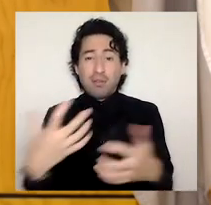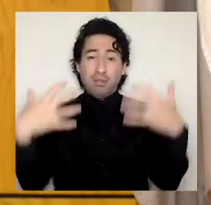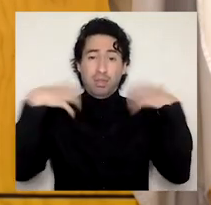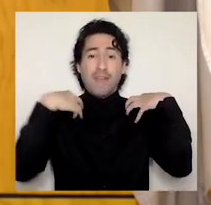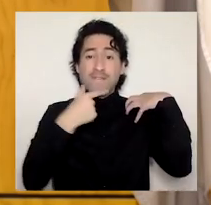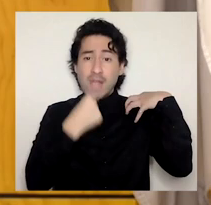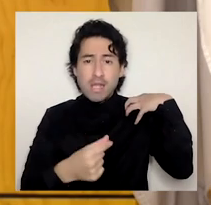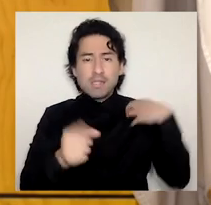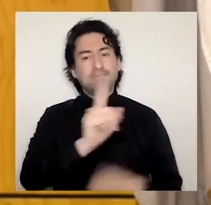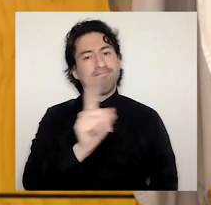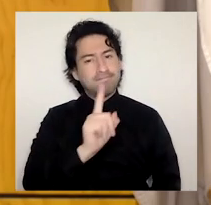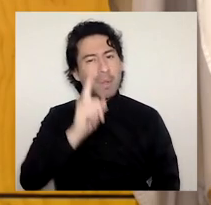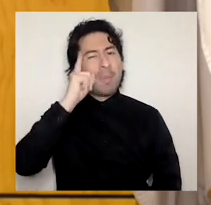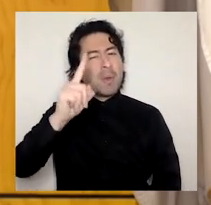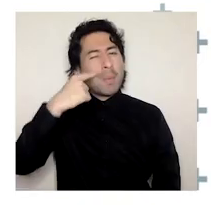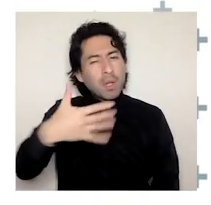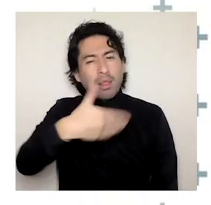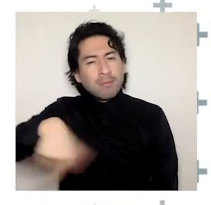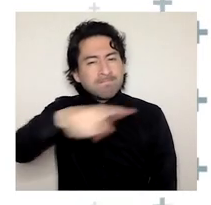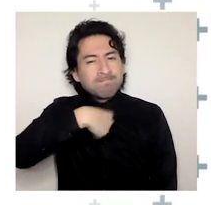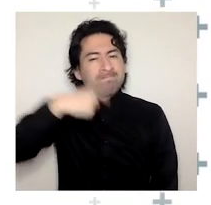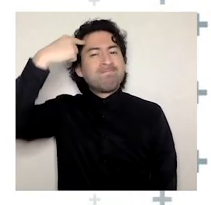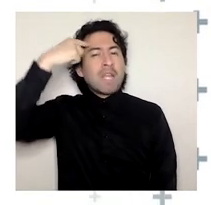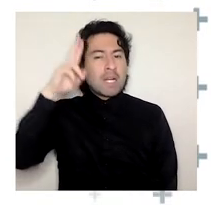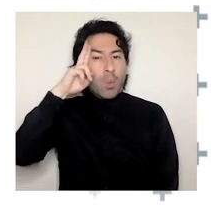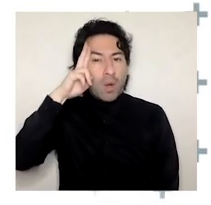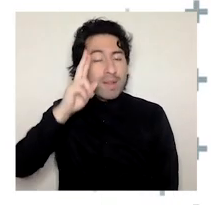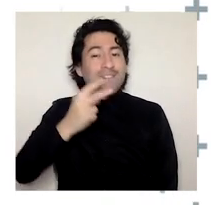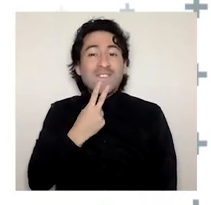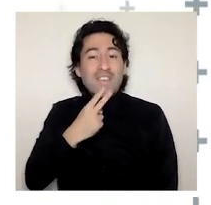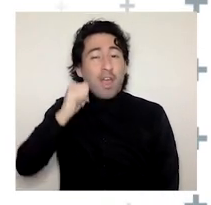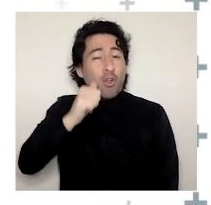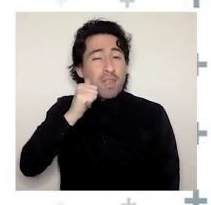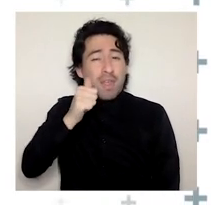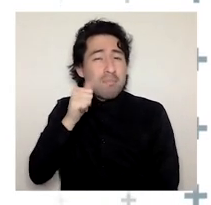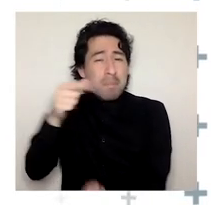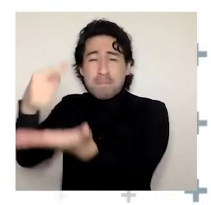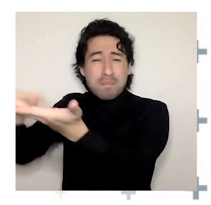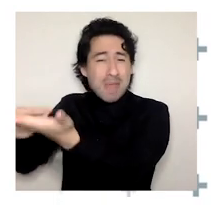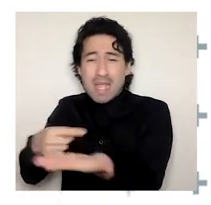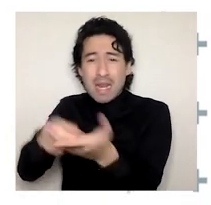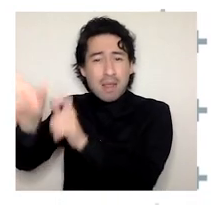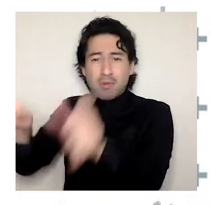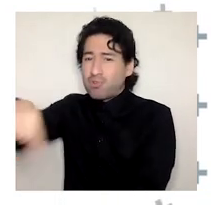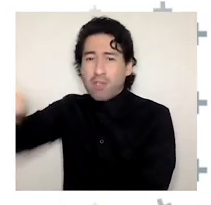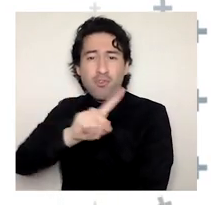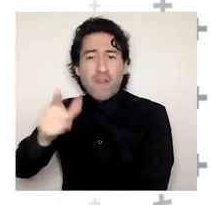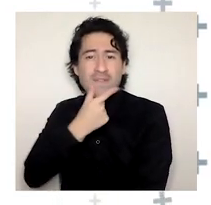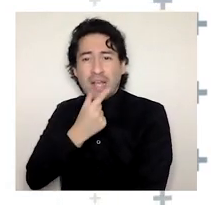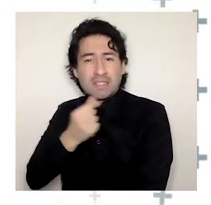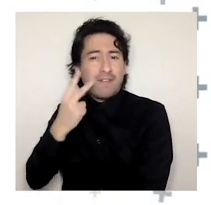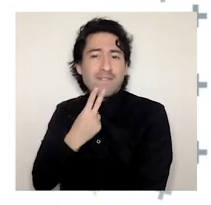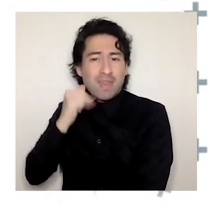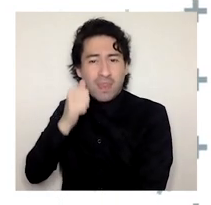de compatriotas nunca ha sido fácil. El estallido social de octubre de 2019 es una prueba palpable